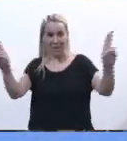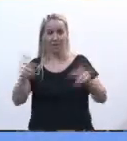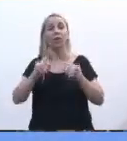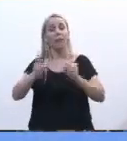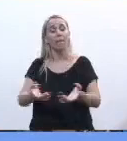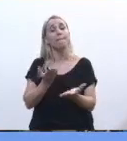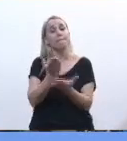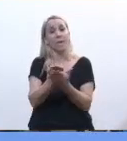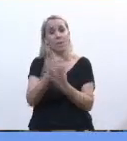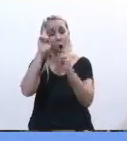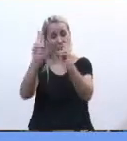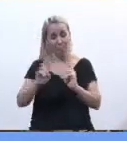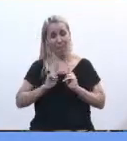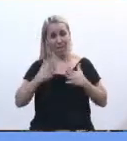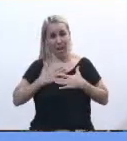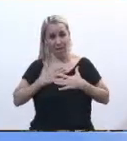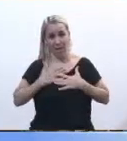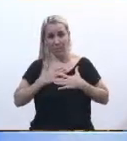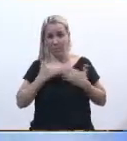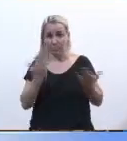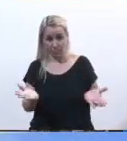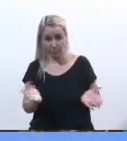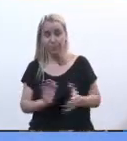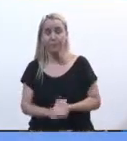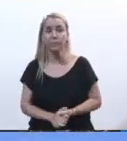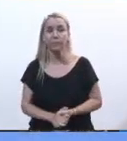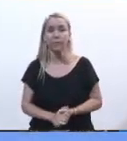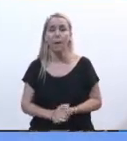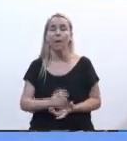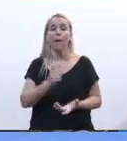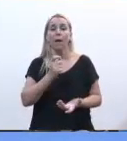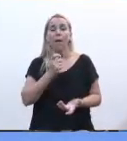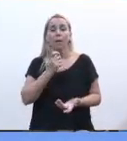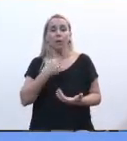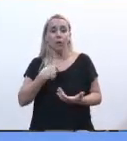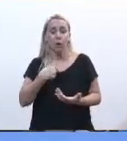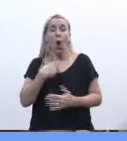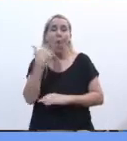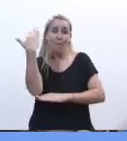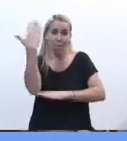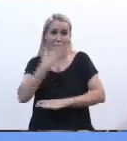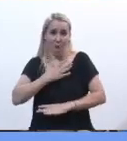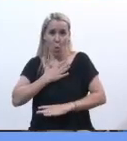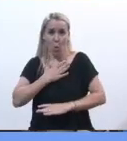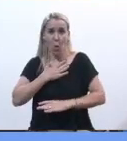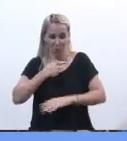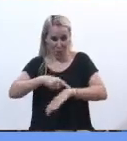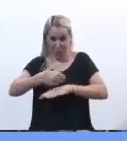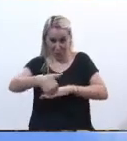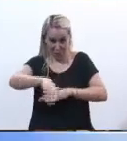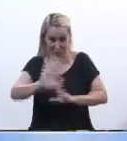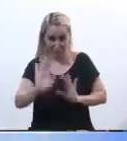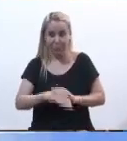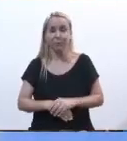posición, más allá de las cosas que uno va a ir tomando como eje del discurso en los próximos minutos.